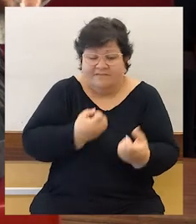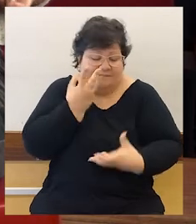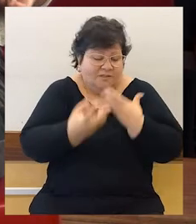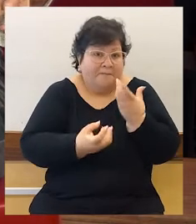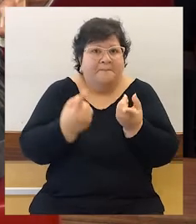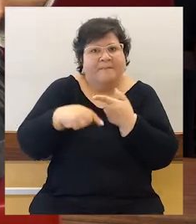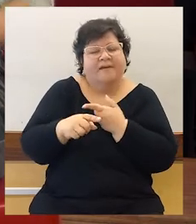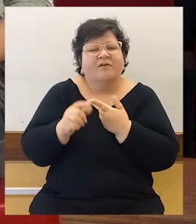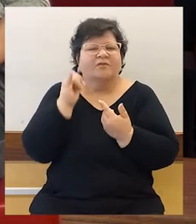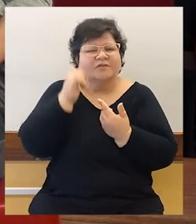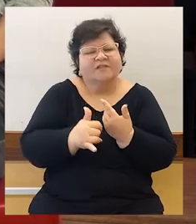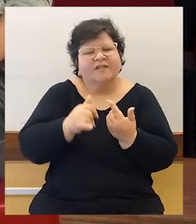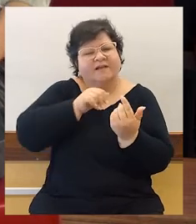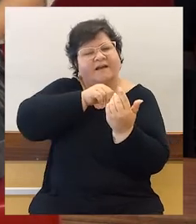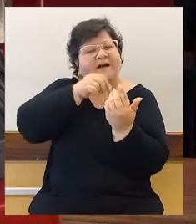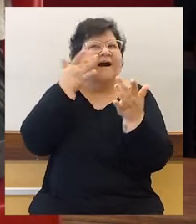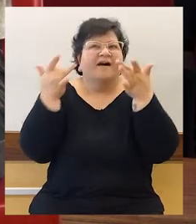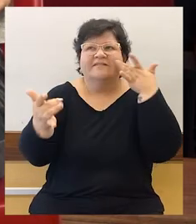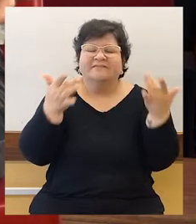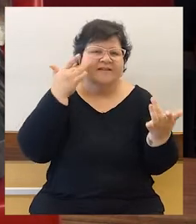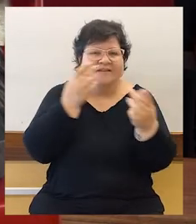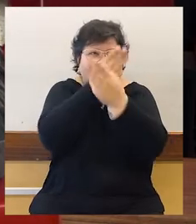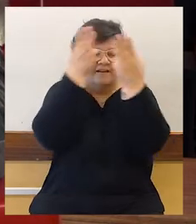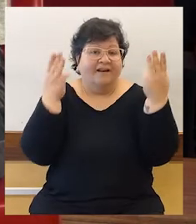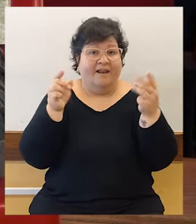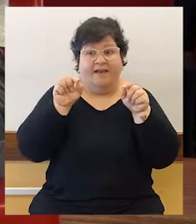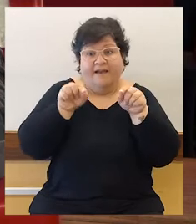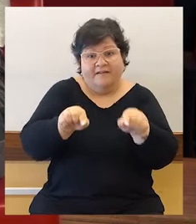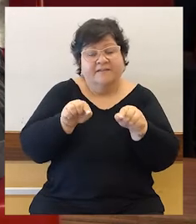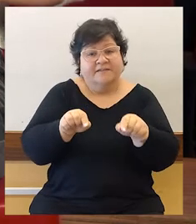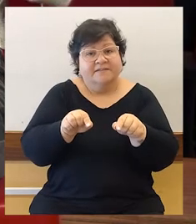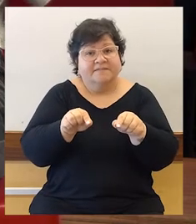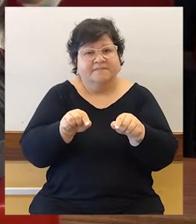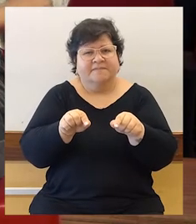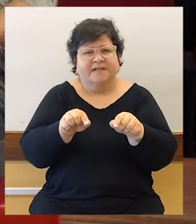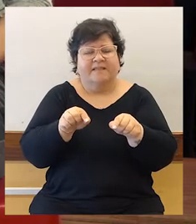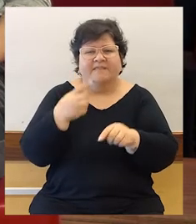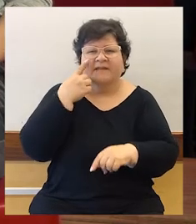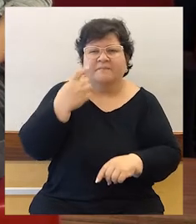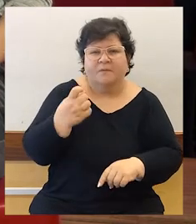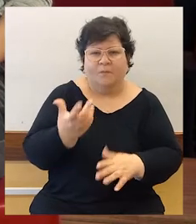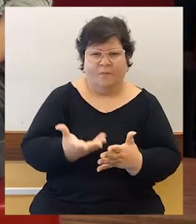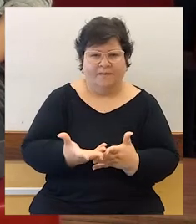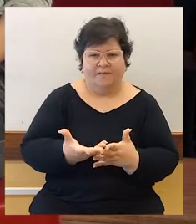otras dimensiones, de otra manera. Y en ese encuentro puedo hacer una retroalimentación